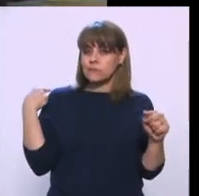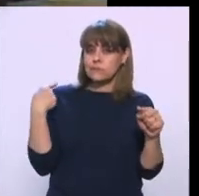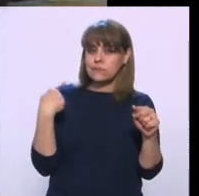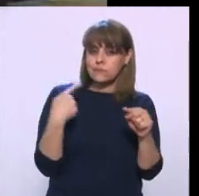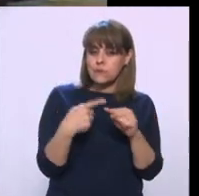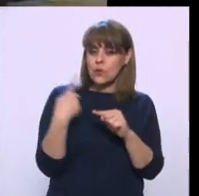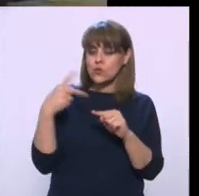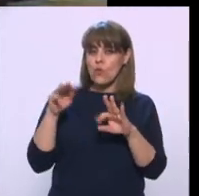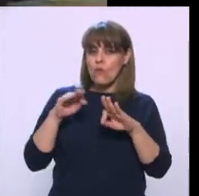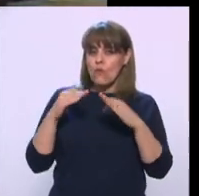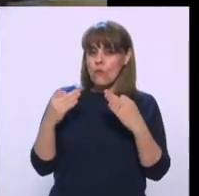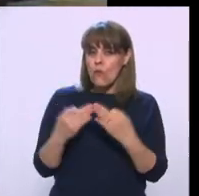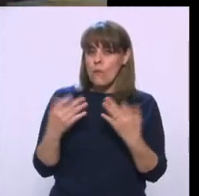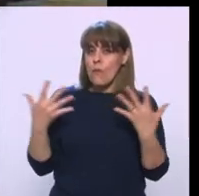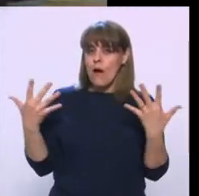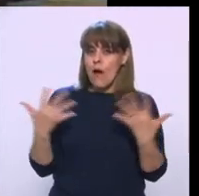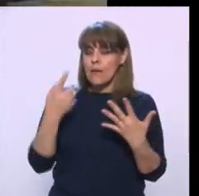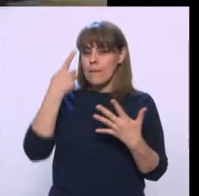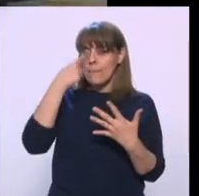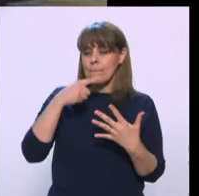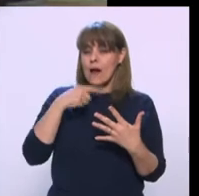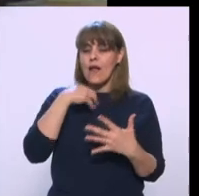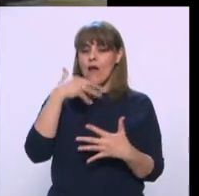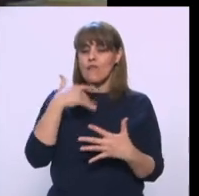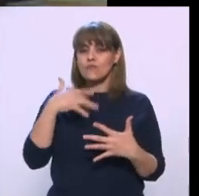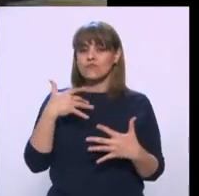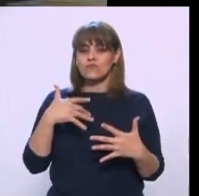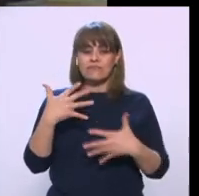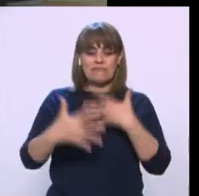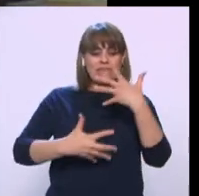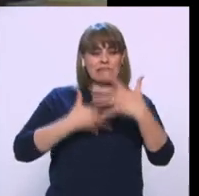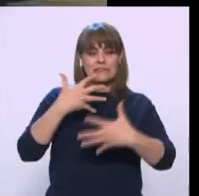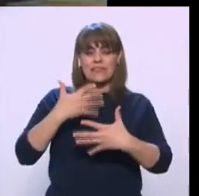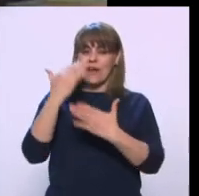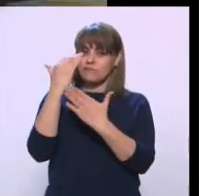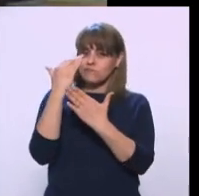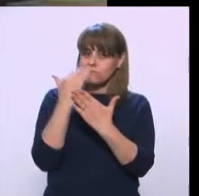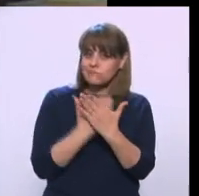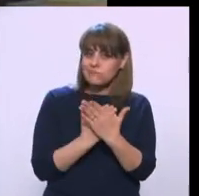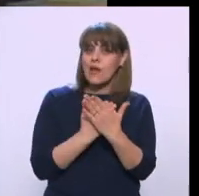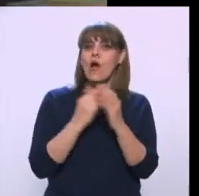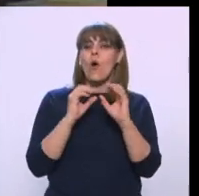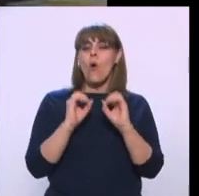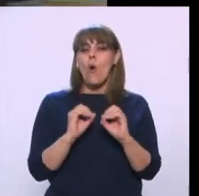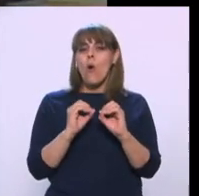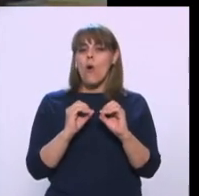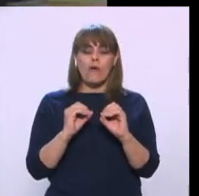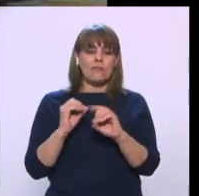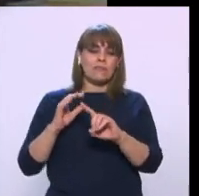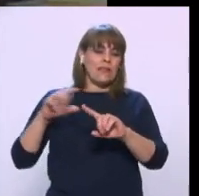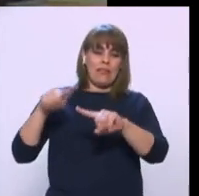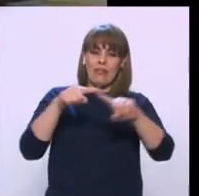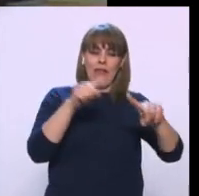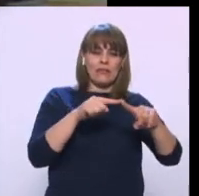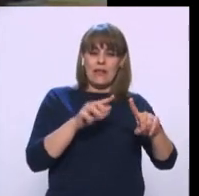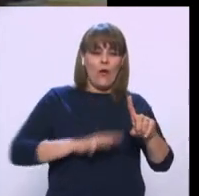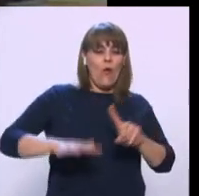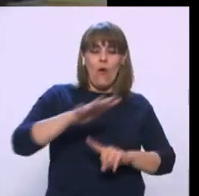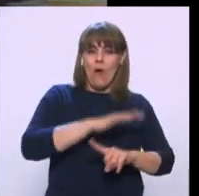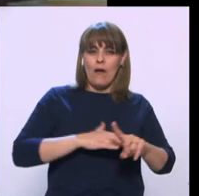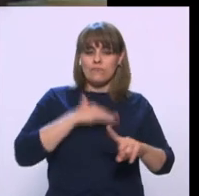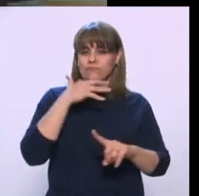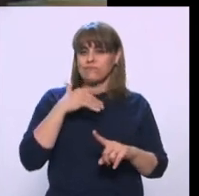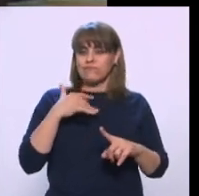estrategia para abatir la violencia, ¿no?, o las violencias. Yo quiero señalar en principio que